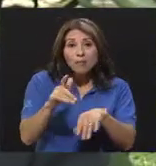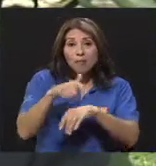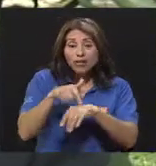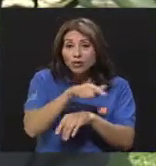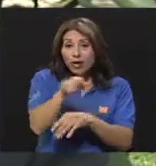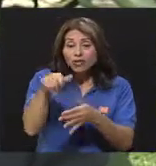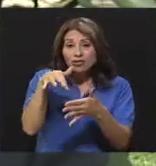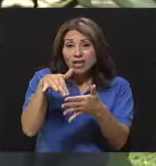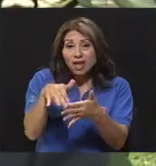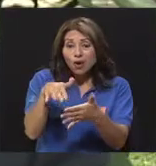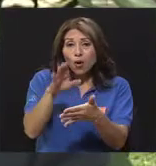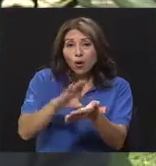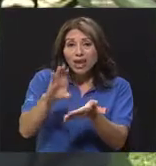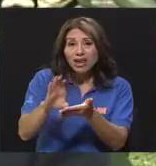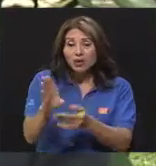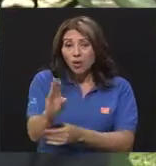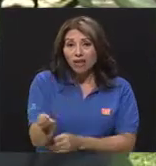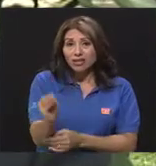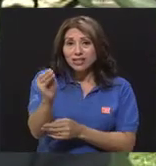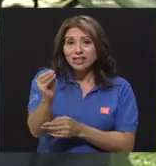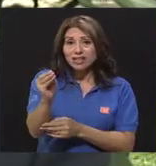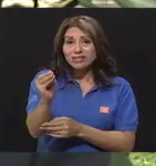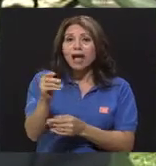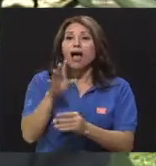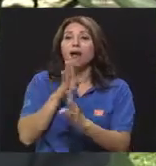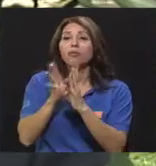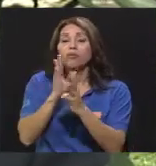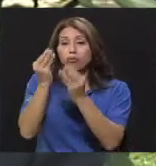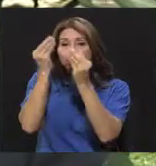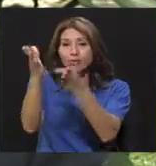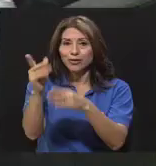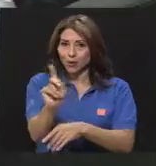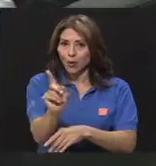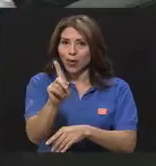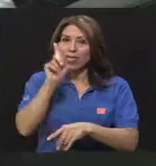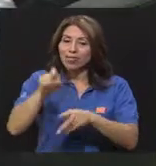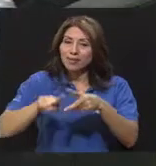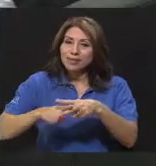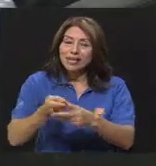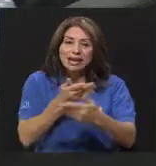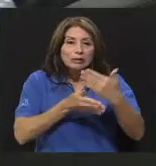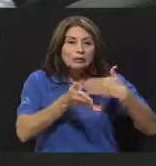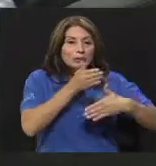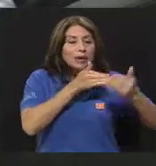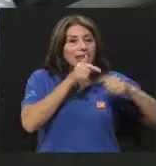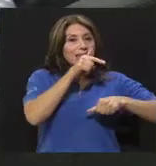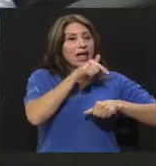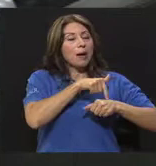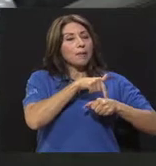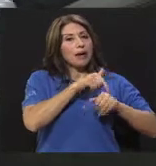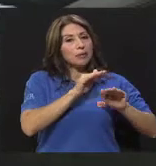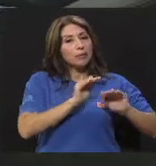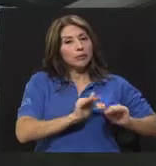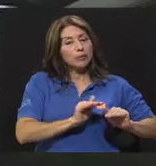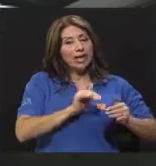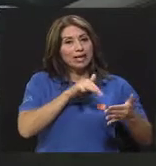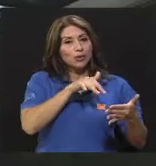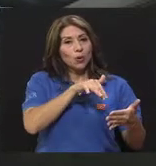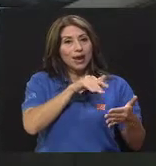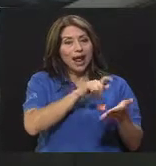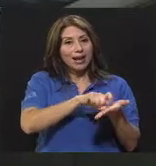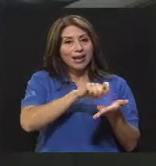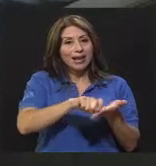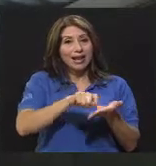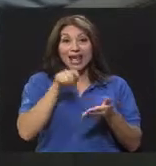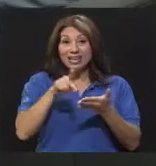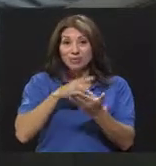ya están en el colegio, sino empezar desde la etapa escolar. Incluso el mismo, este programa de